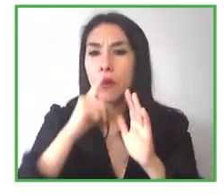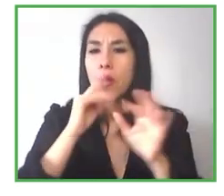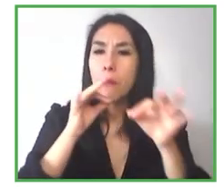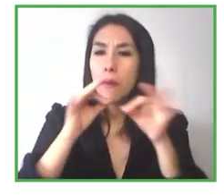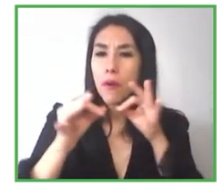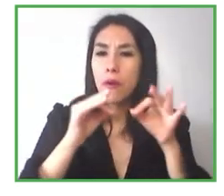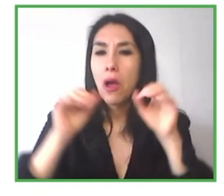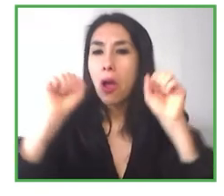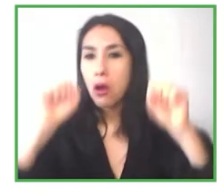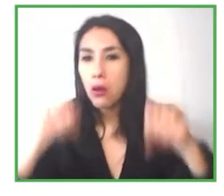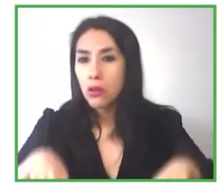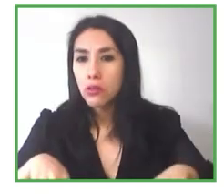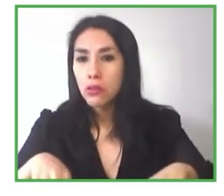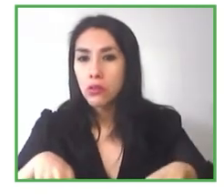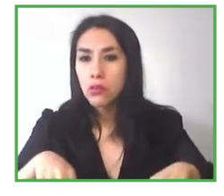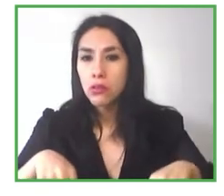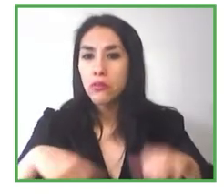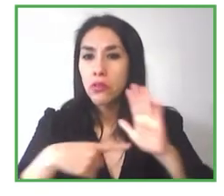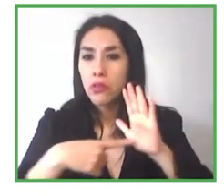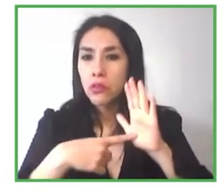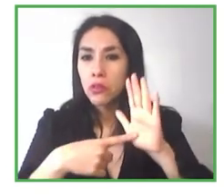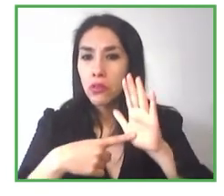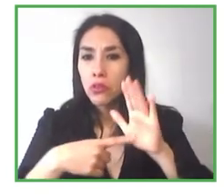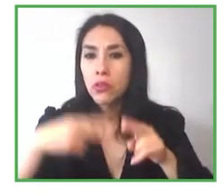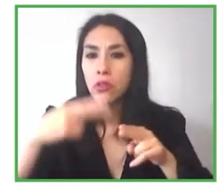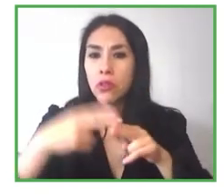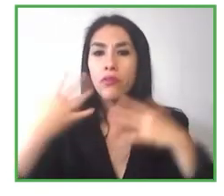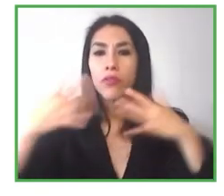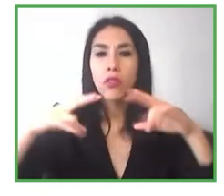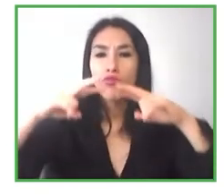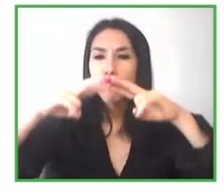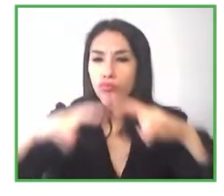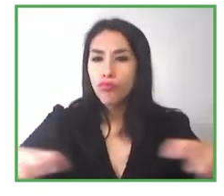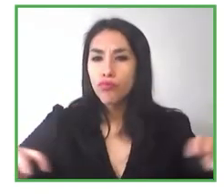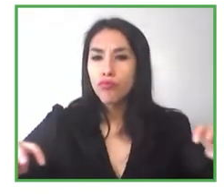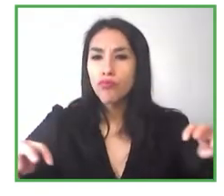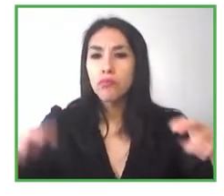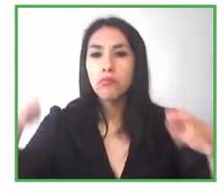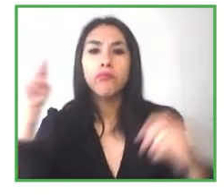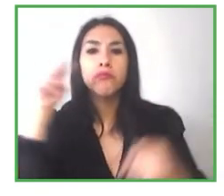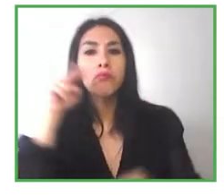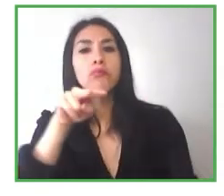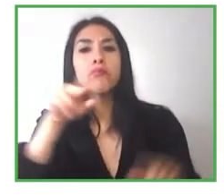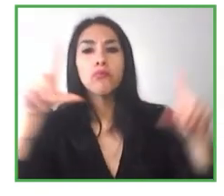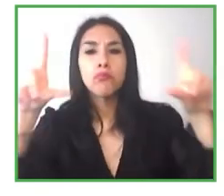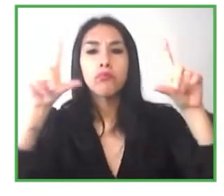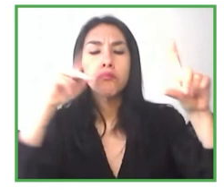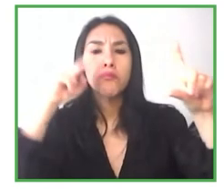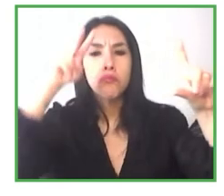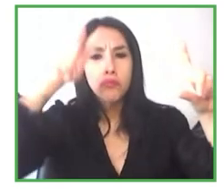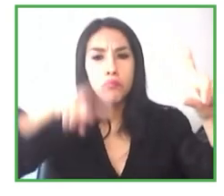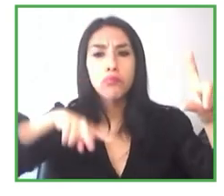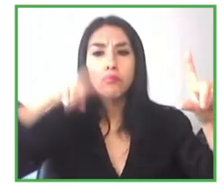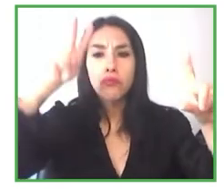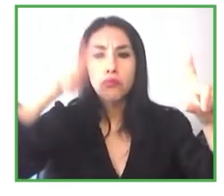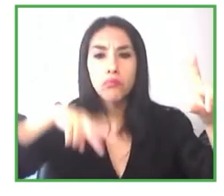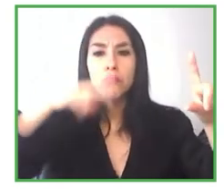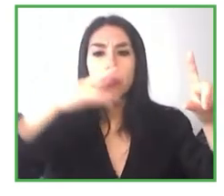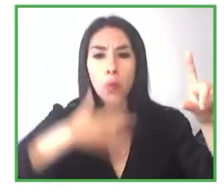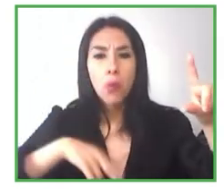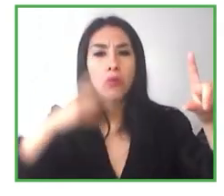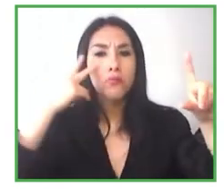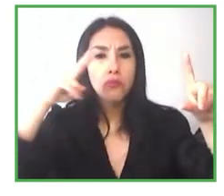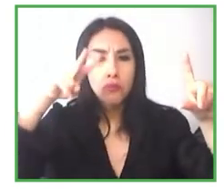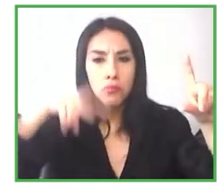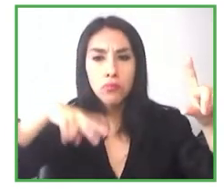pasa en la fotografía y puede utilizar la característica de explorar y sentir lo que hay